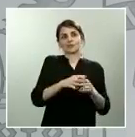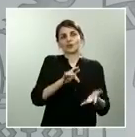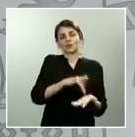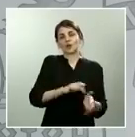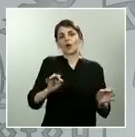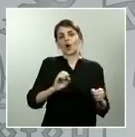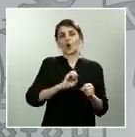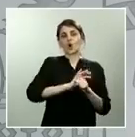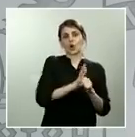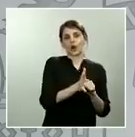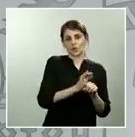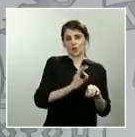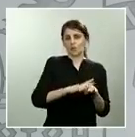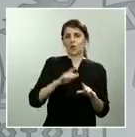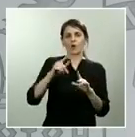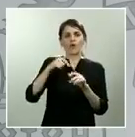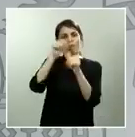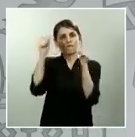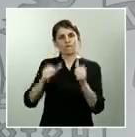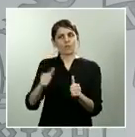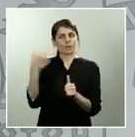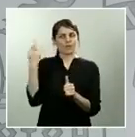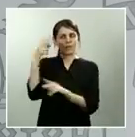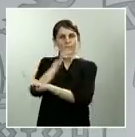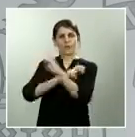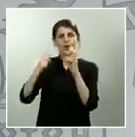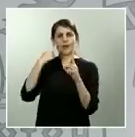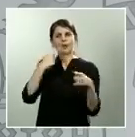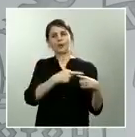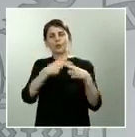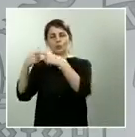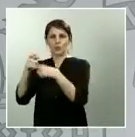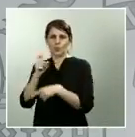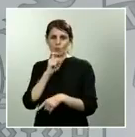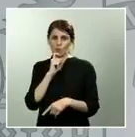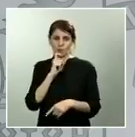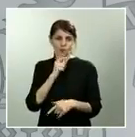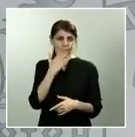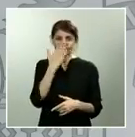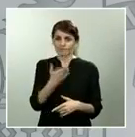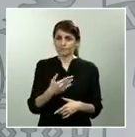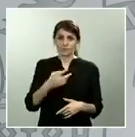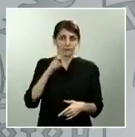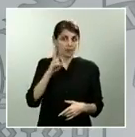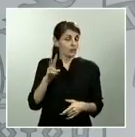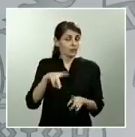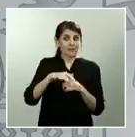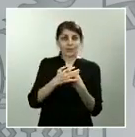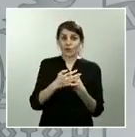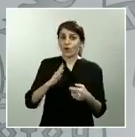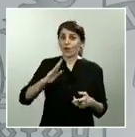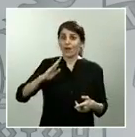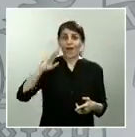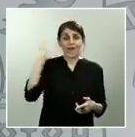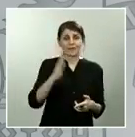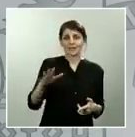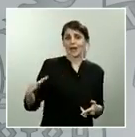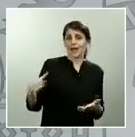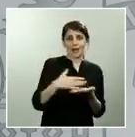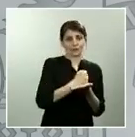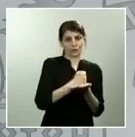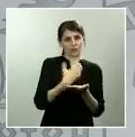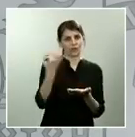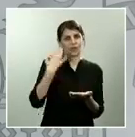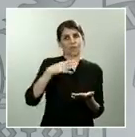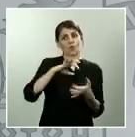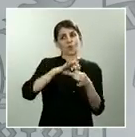es importante compartir con el conjunto de la Unión Europea la situación dramática que estamos viviendo todos los países. Y